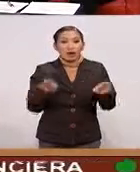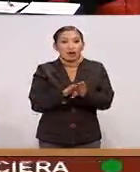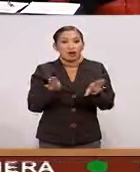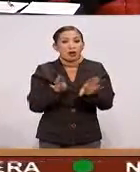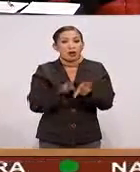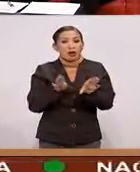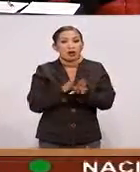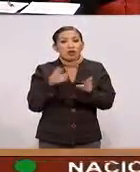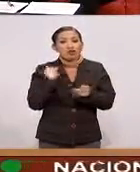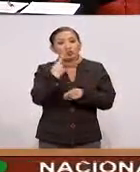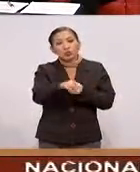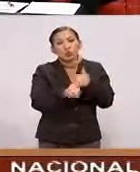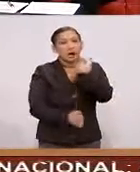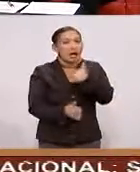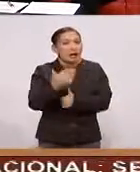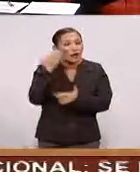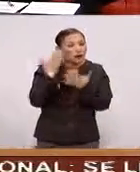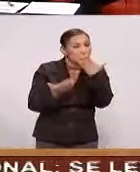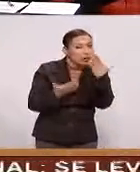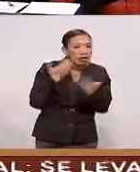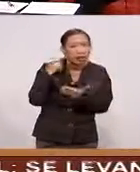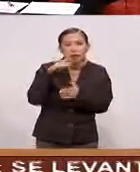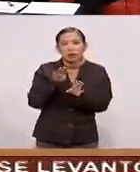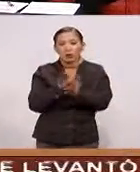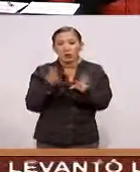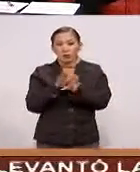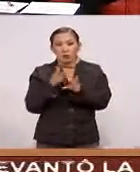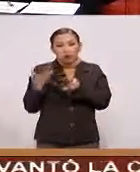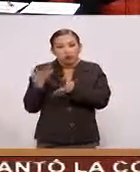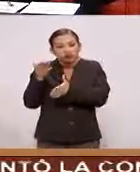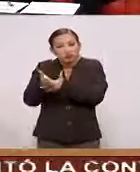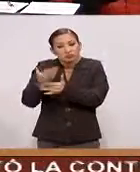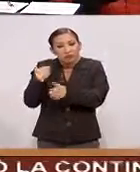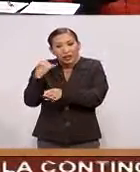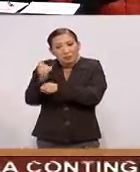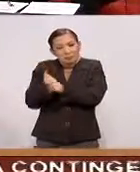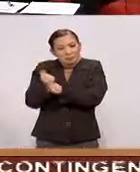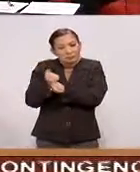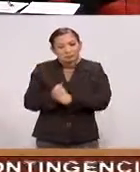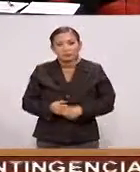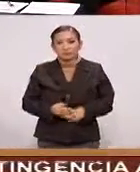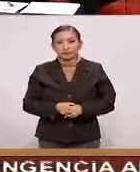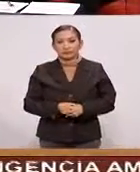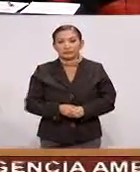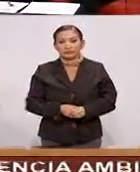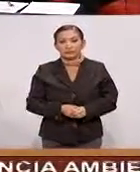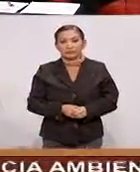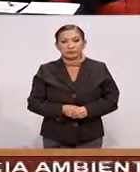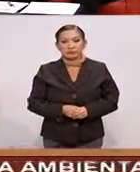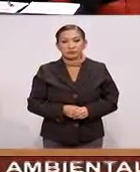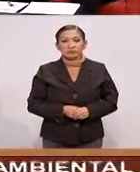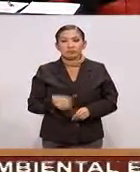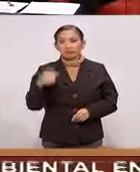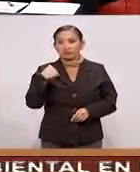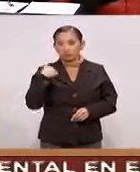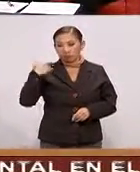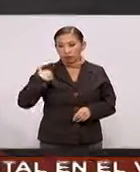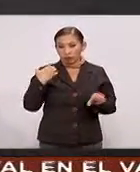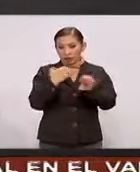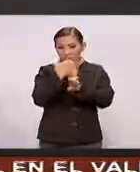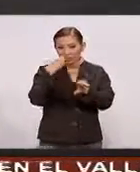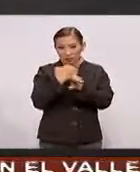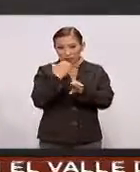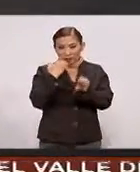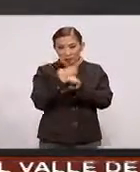¿Qué tipo de carrera Estudiaste? ¿Y cómo te involucraste En la investigación? Sí Pues yo soy del Estado